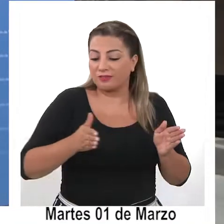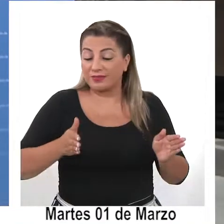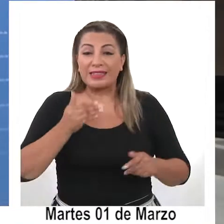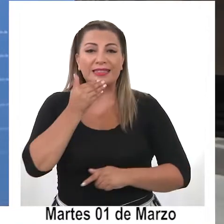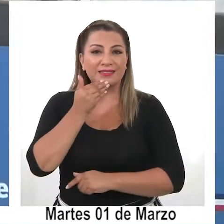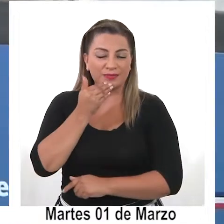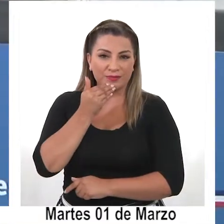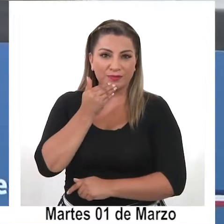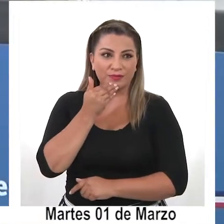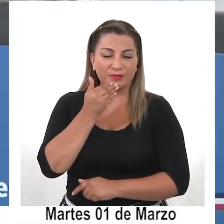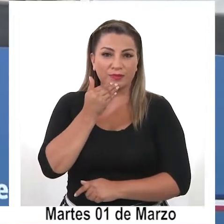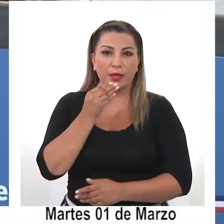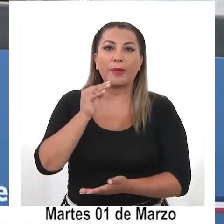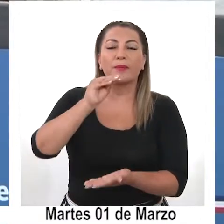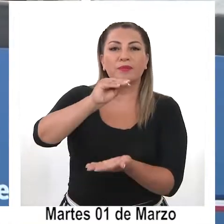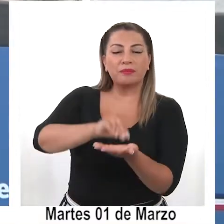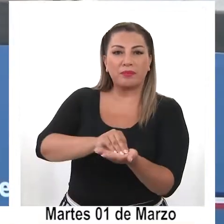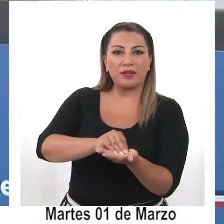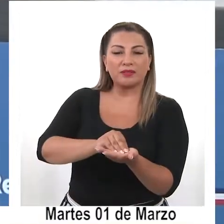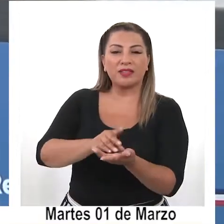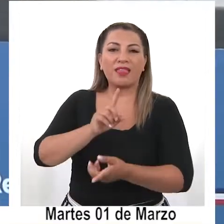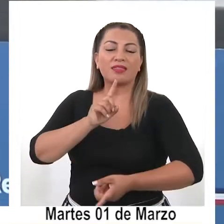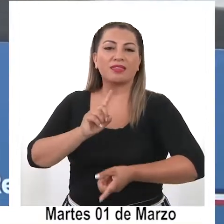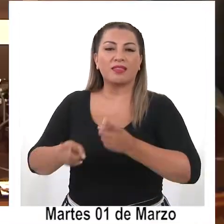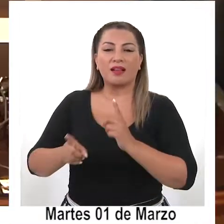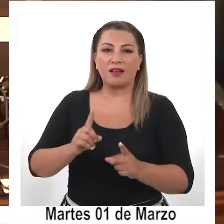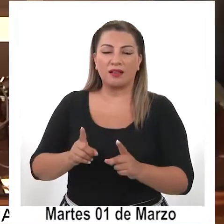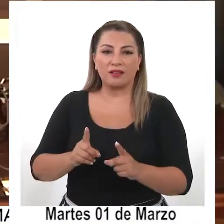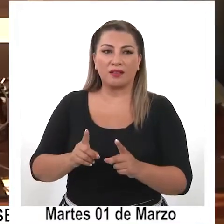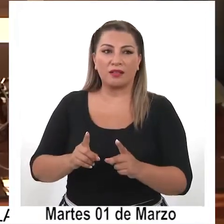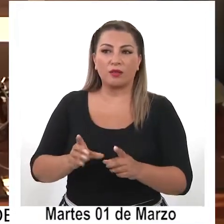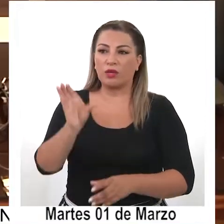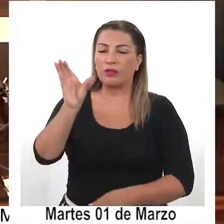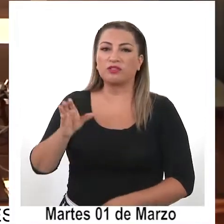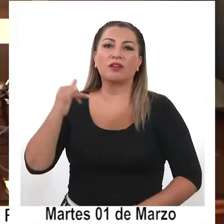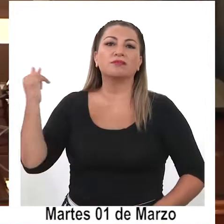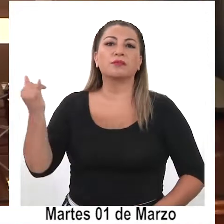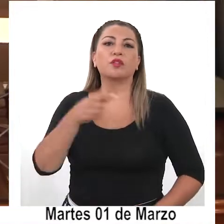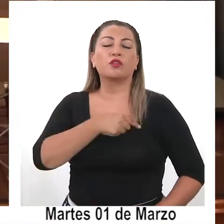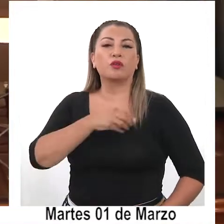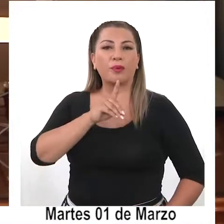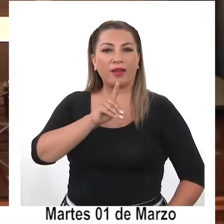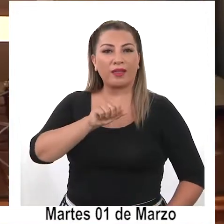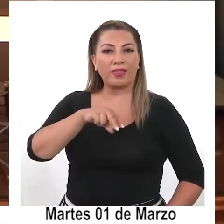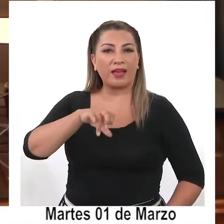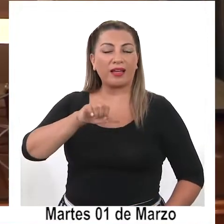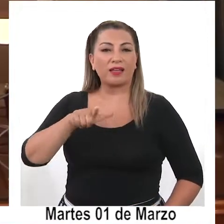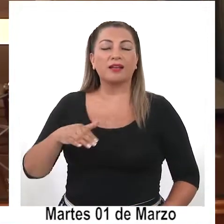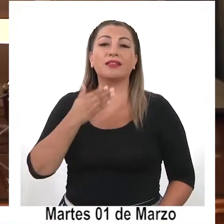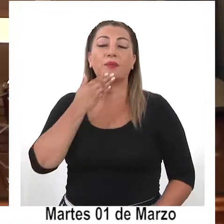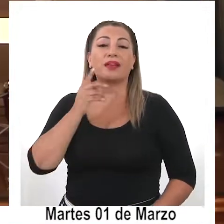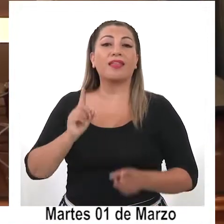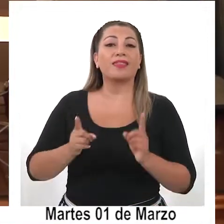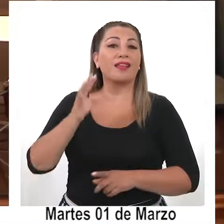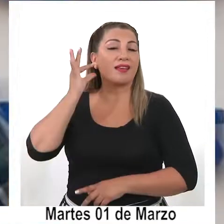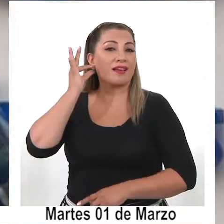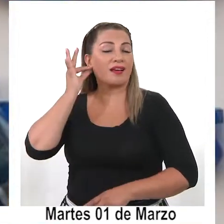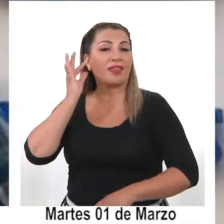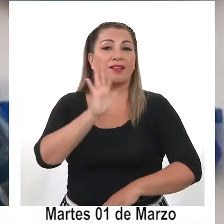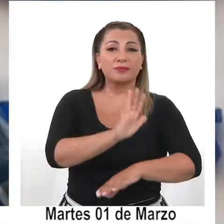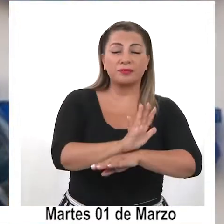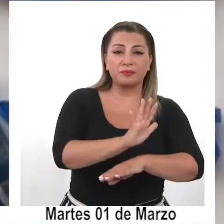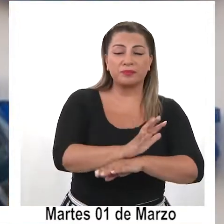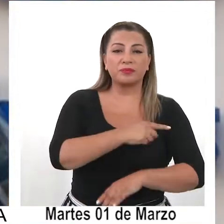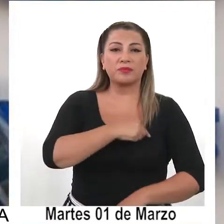Asimismo, se sumará al delegado regional, el independiente Daniel Quinteros, la delegada provincial del